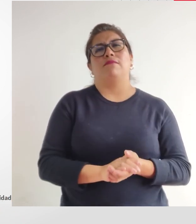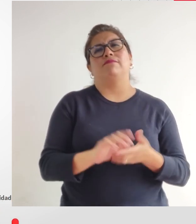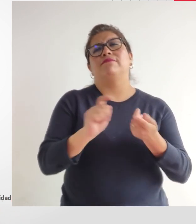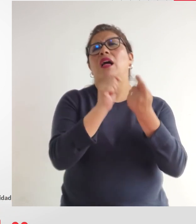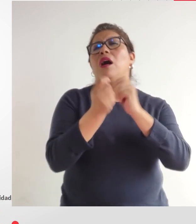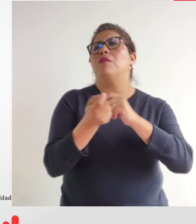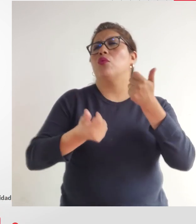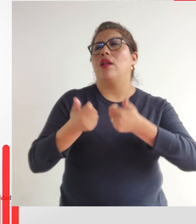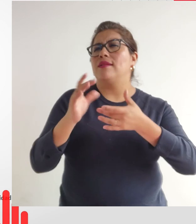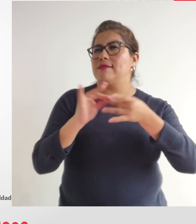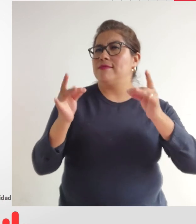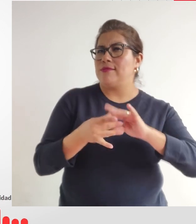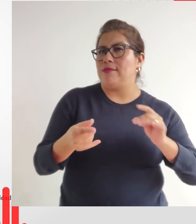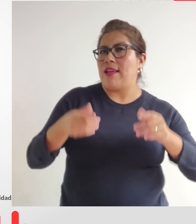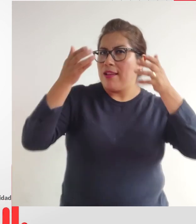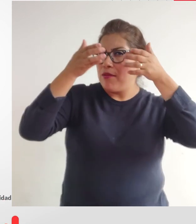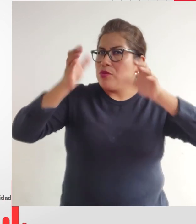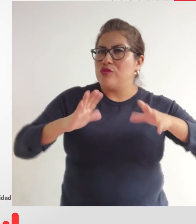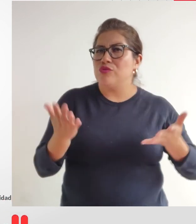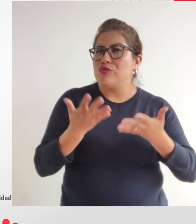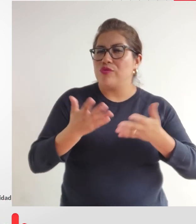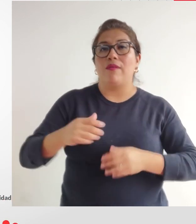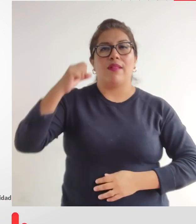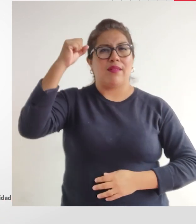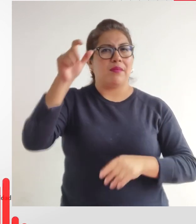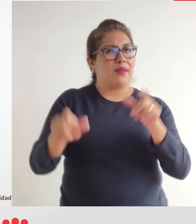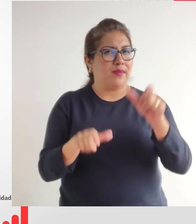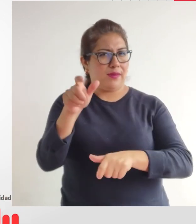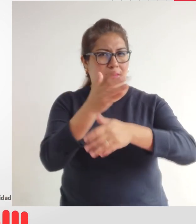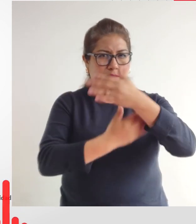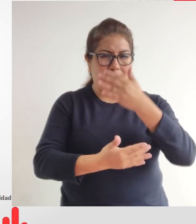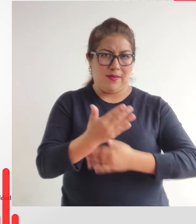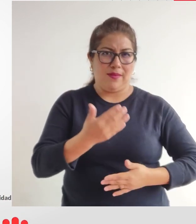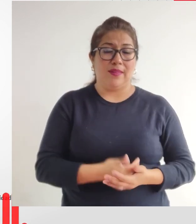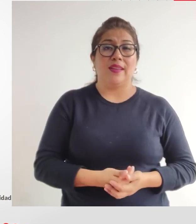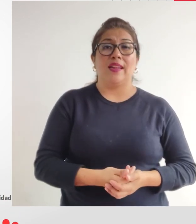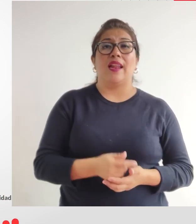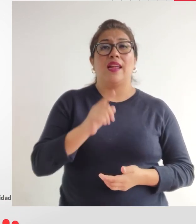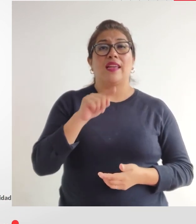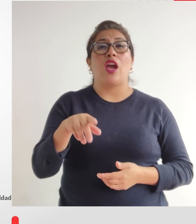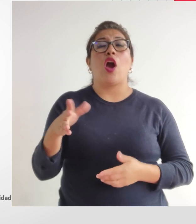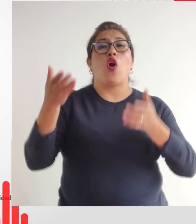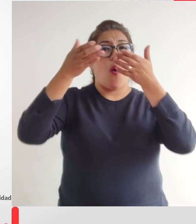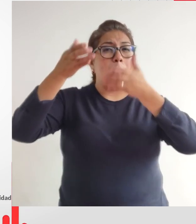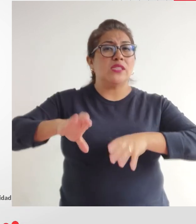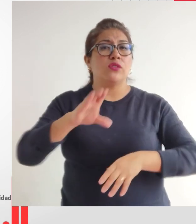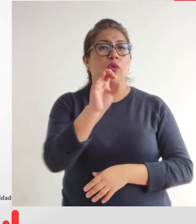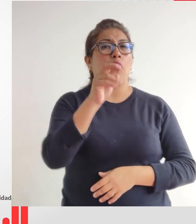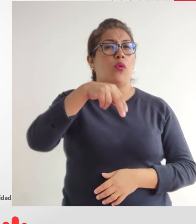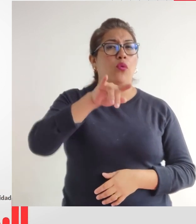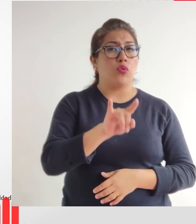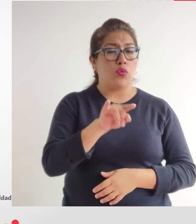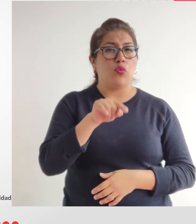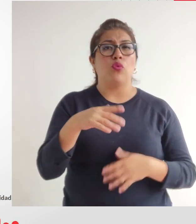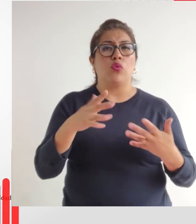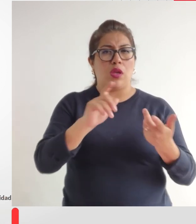historia es la Convención sobre los Derechos de las Personas con Discapacidad, es la Convención ONU, porque